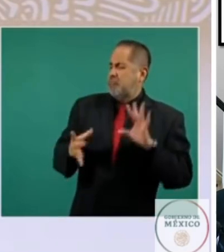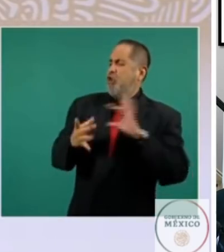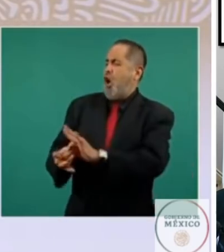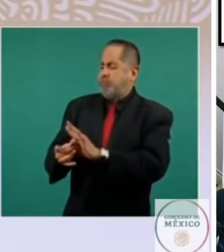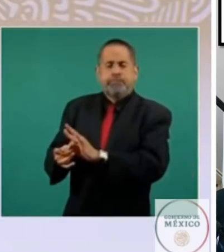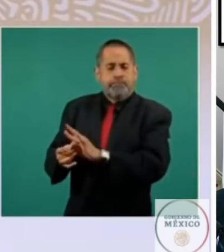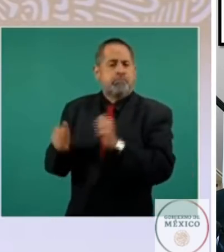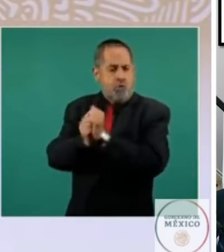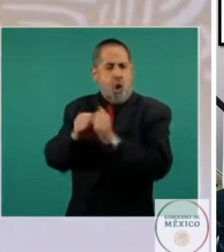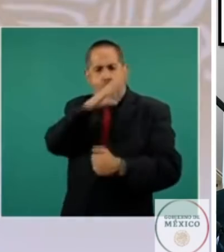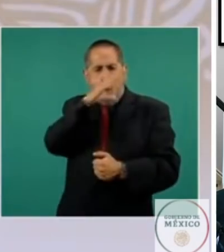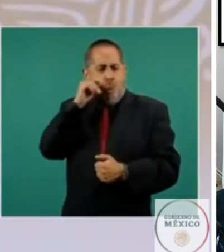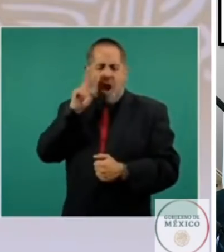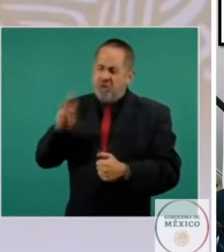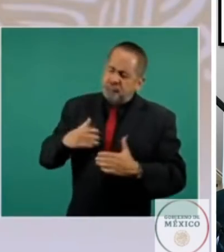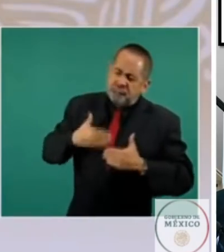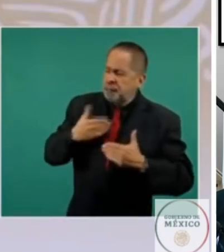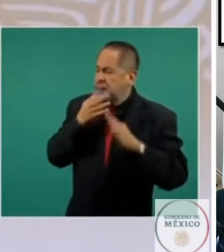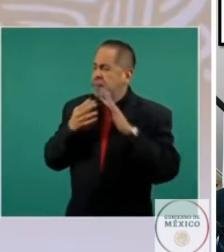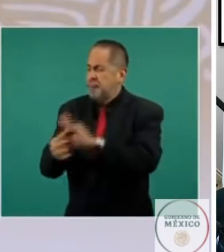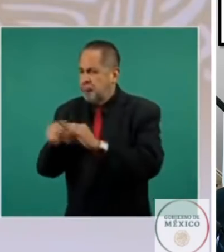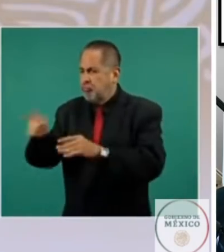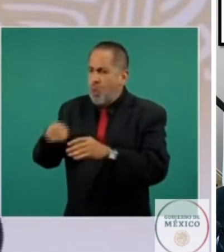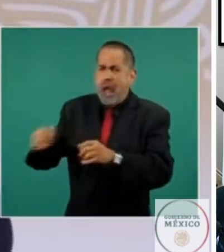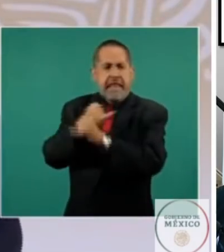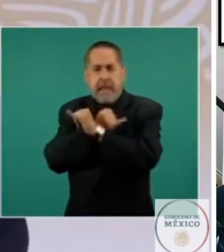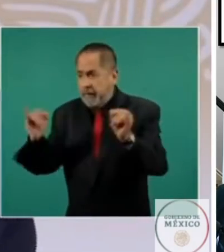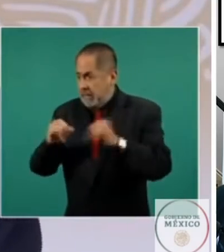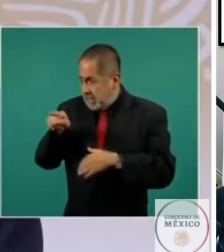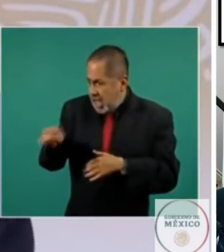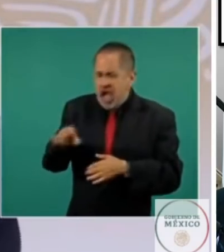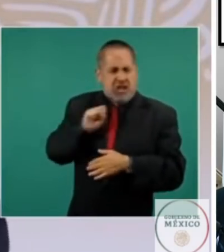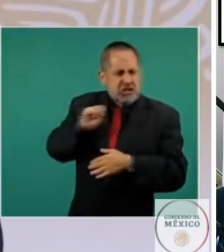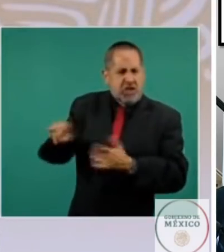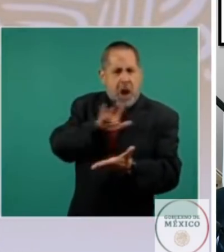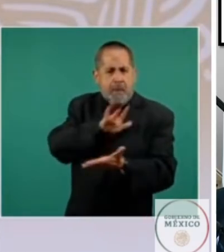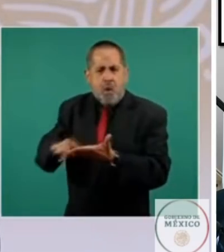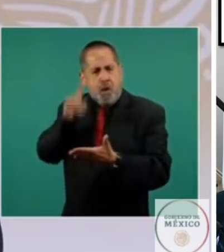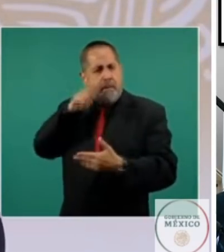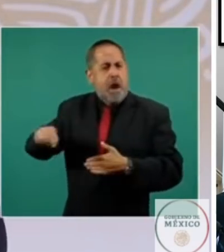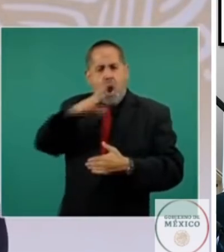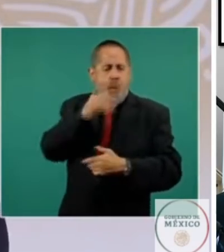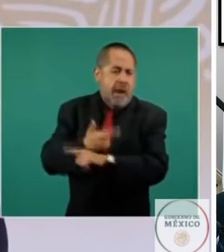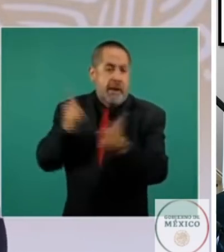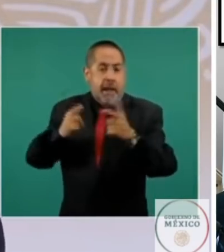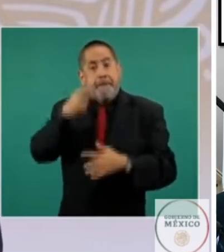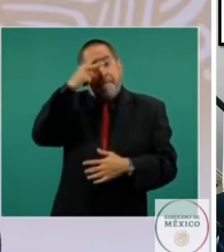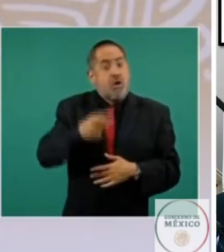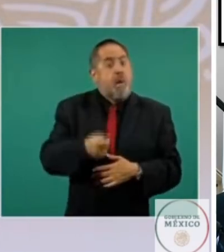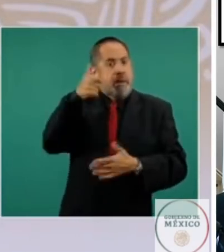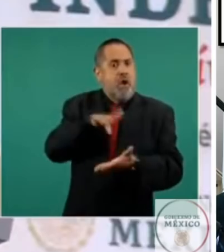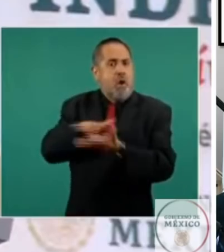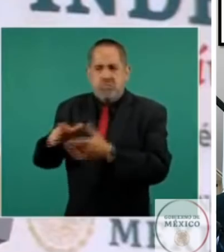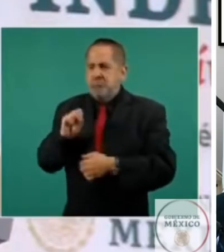sus generosas simpatías a la causa de la independencia y la libertad de Cuba. Una de las principales